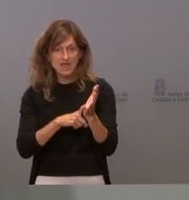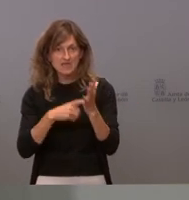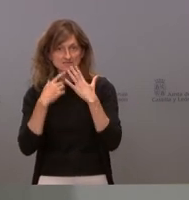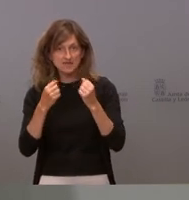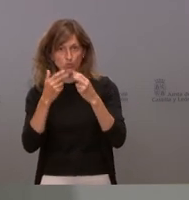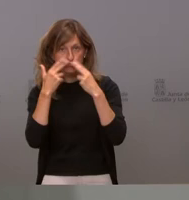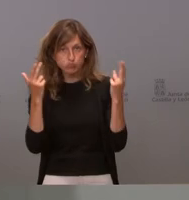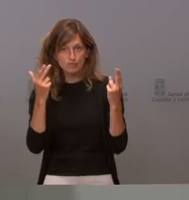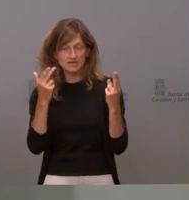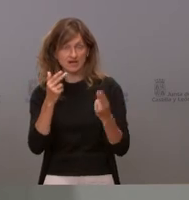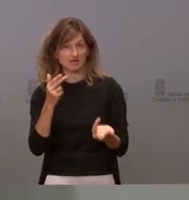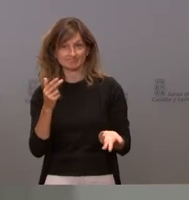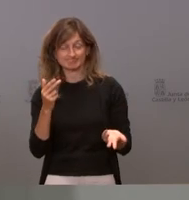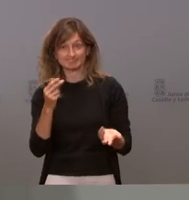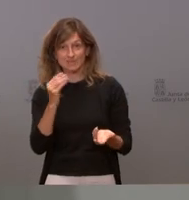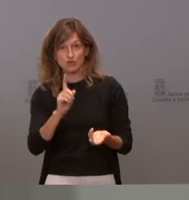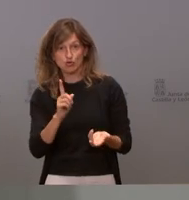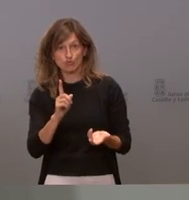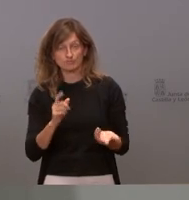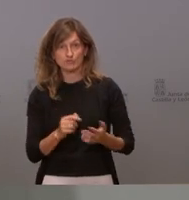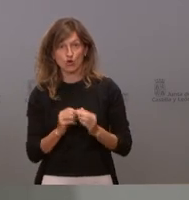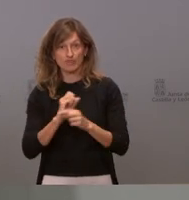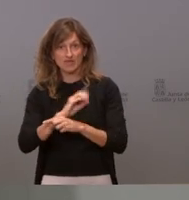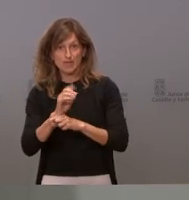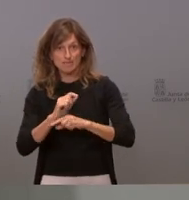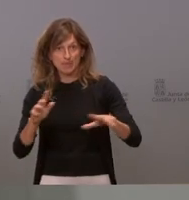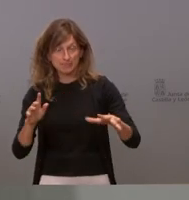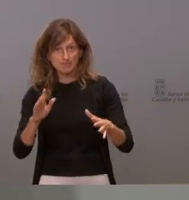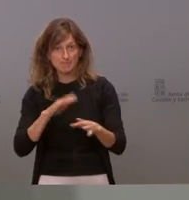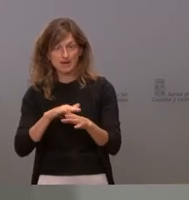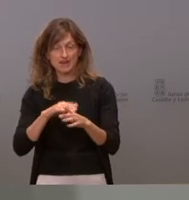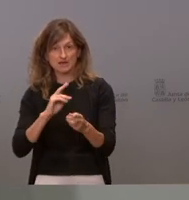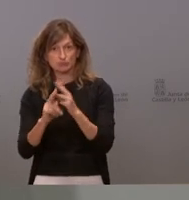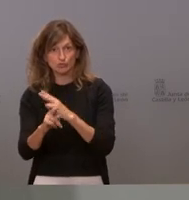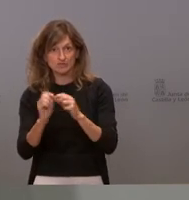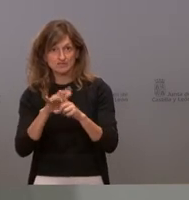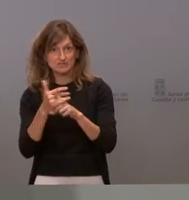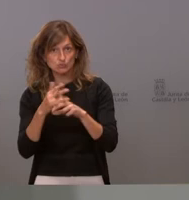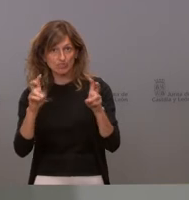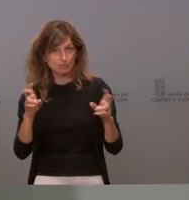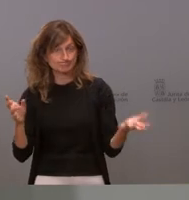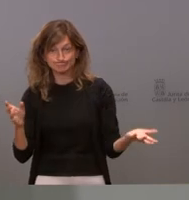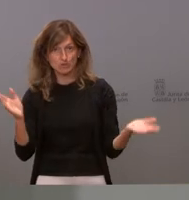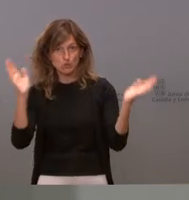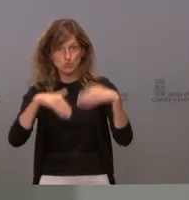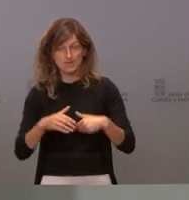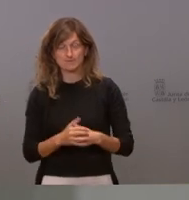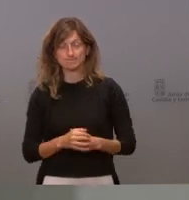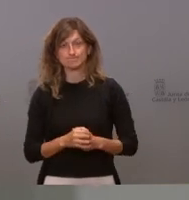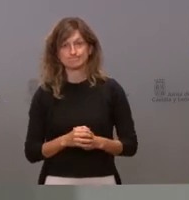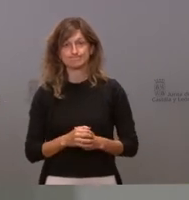pública y una ley de pandemias que nos permita enfrentar esta nueva situación yo desde luego creo que